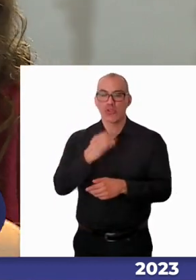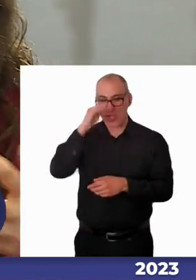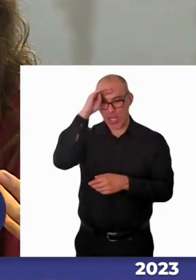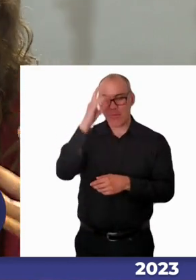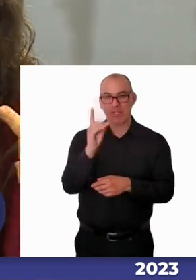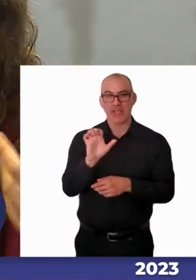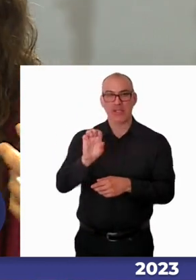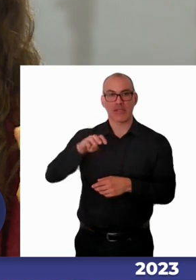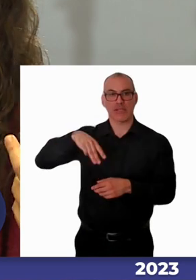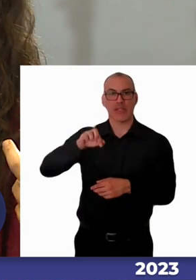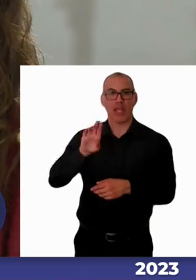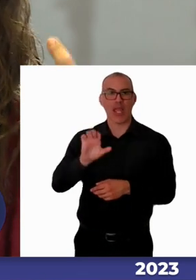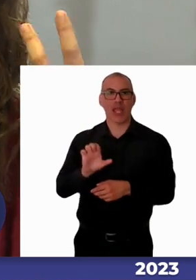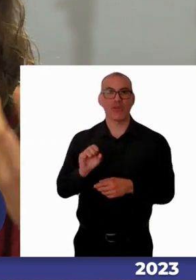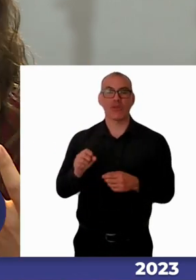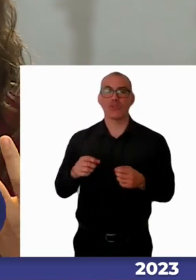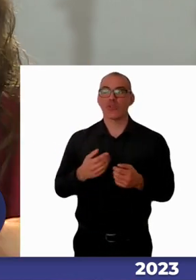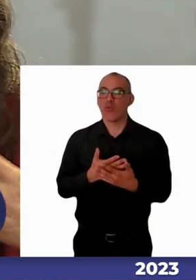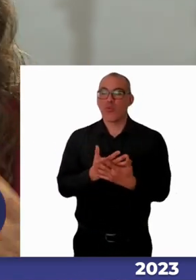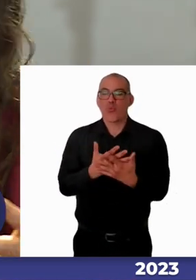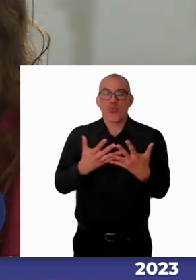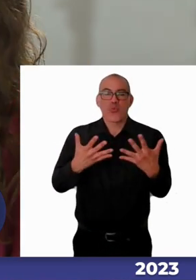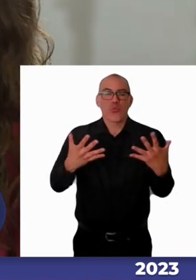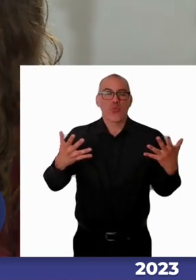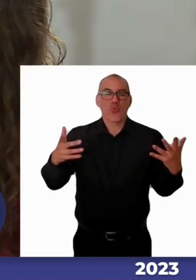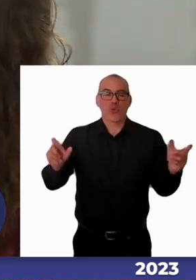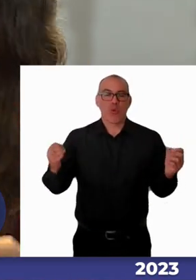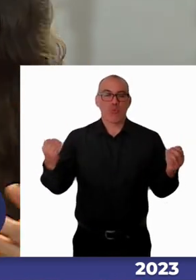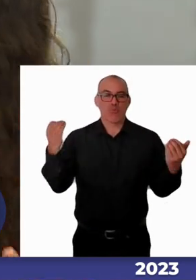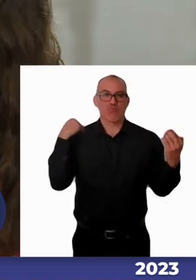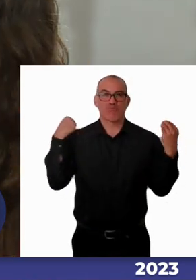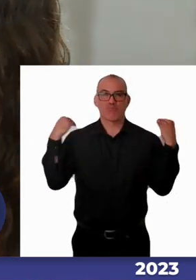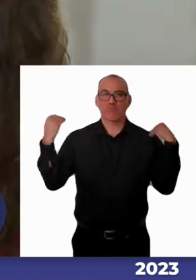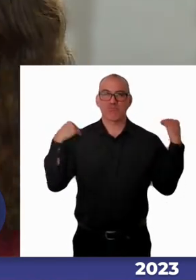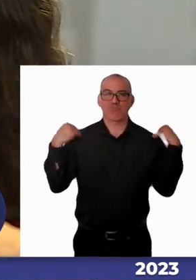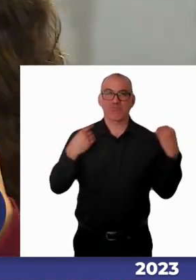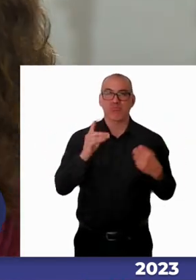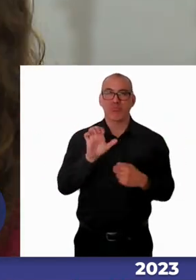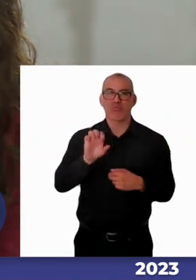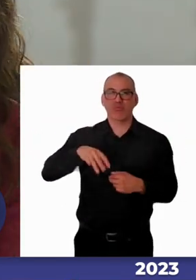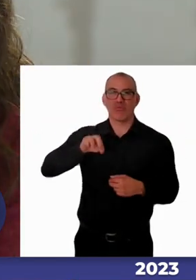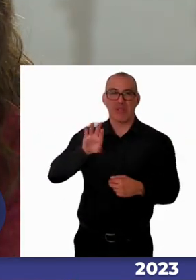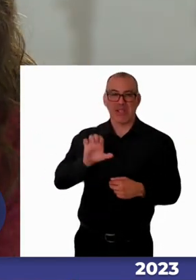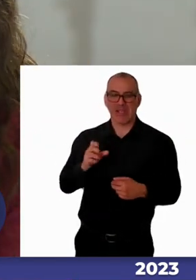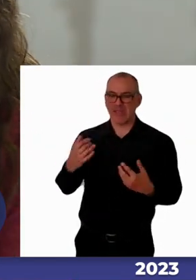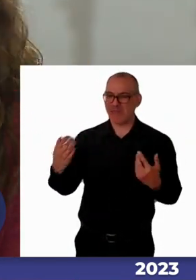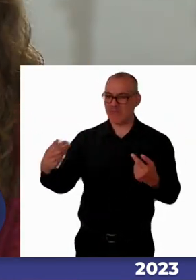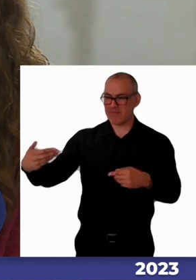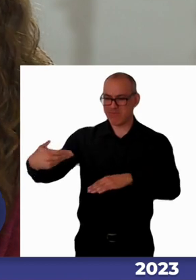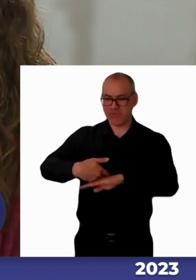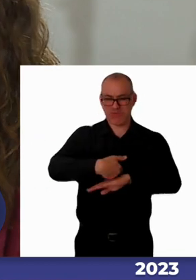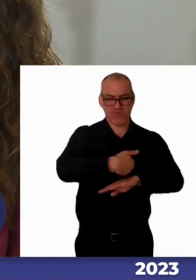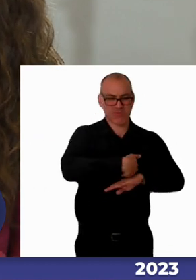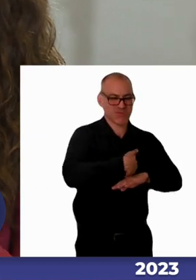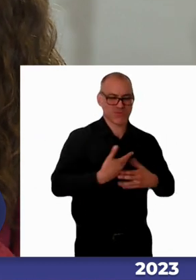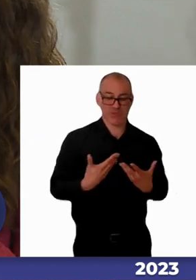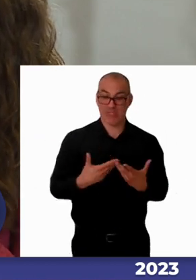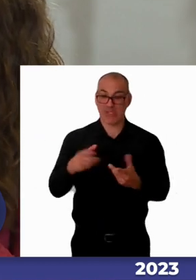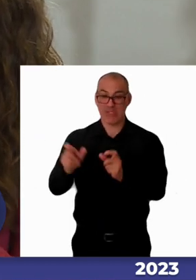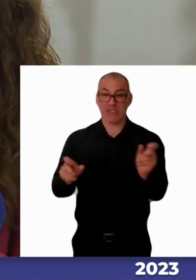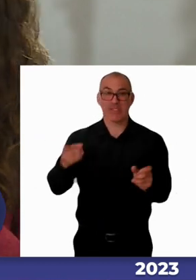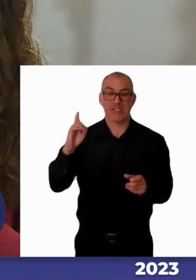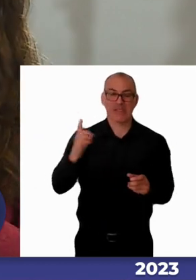recibir un abanico tan grande de requerimientos de distintos tipos ¿cierto? de personas de situaciones de discapacidad y para encontrar la